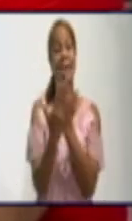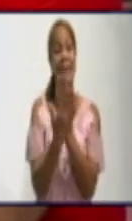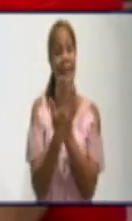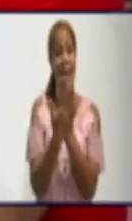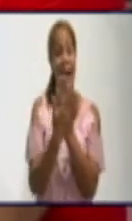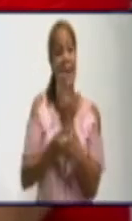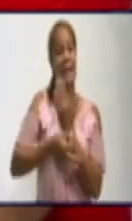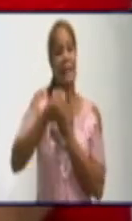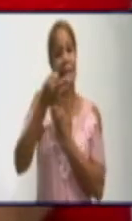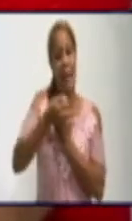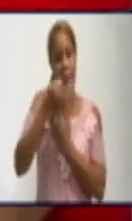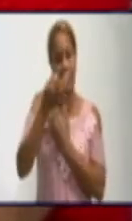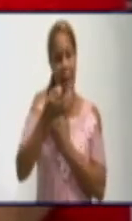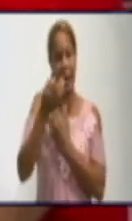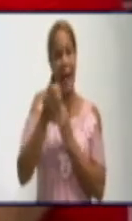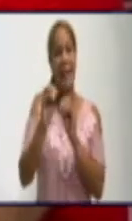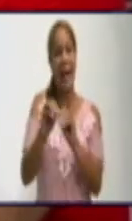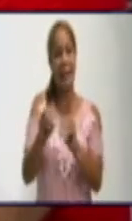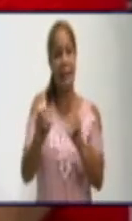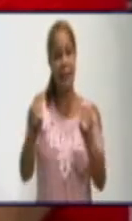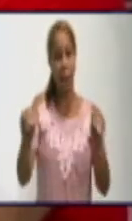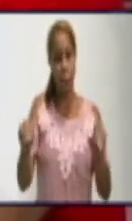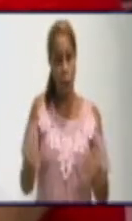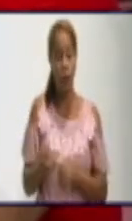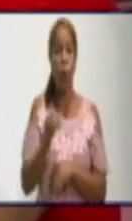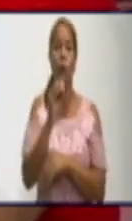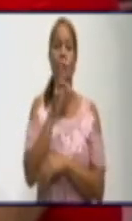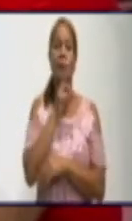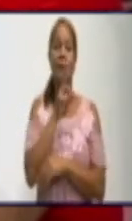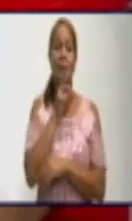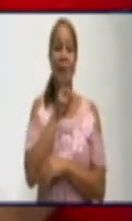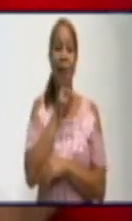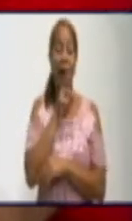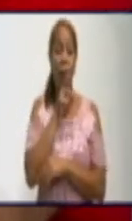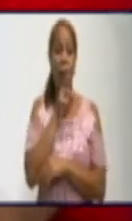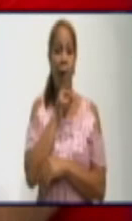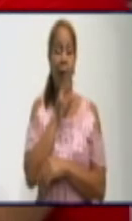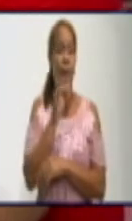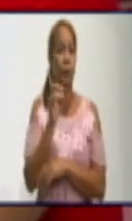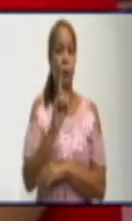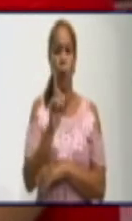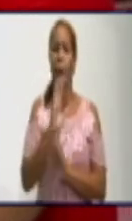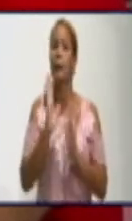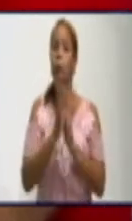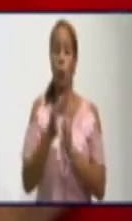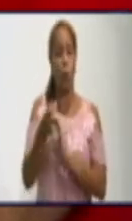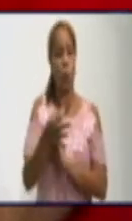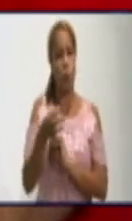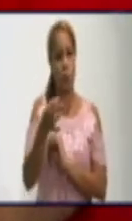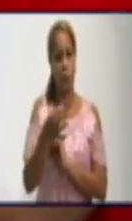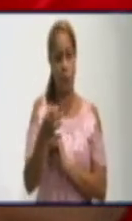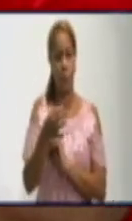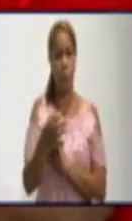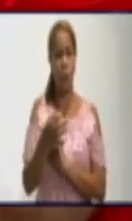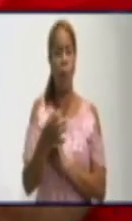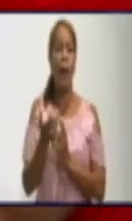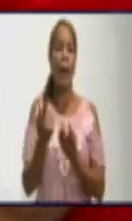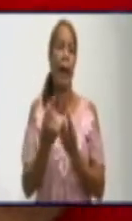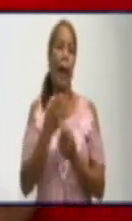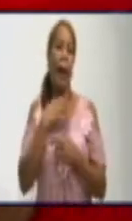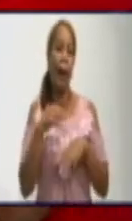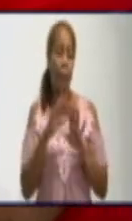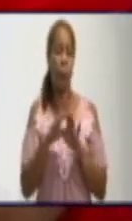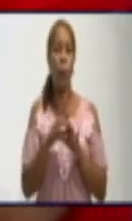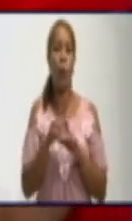de distribución del agua, del líquido. No en todos los municipios el ciclo es el mismo. Usted en ese